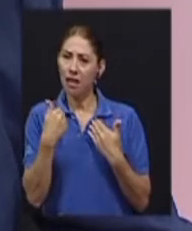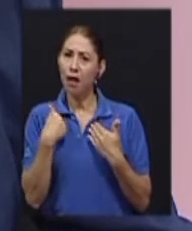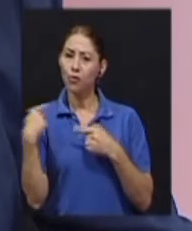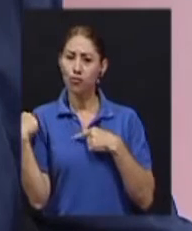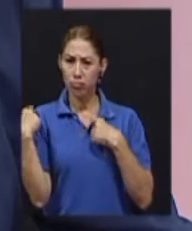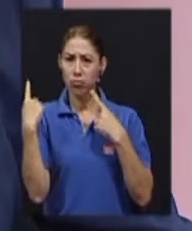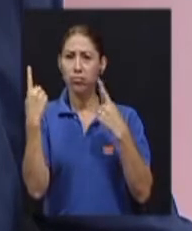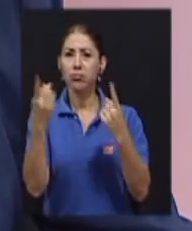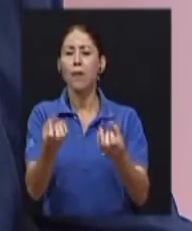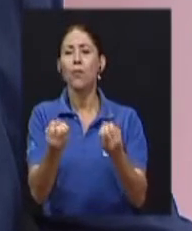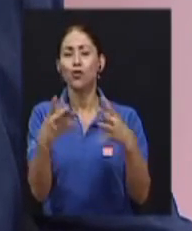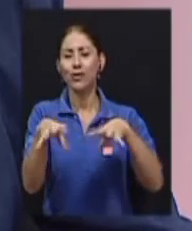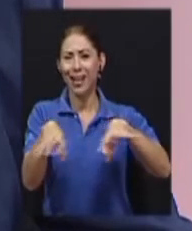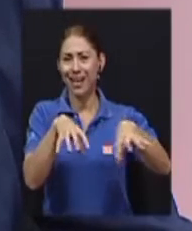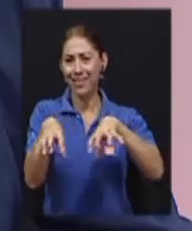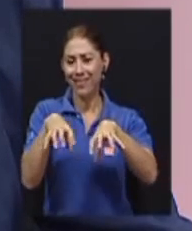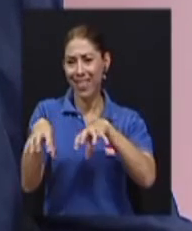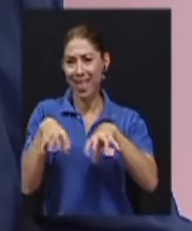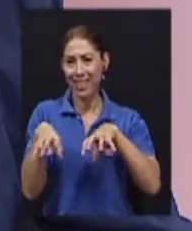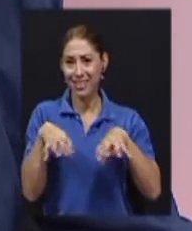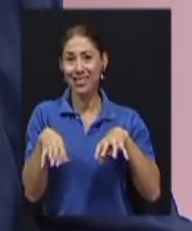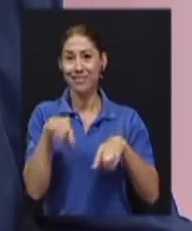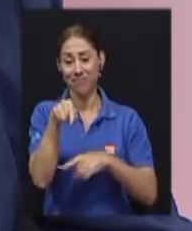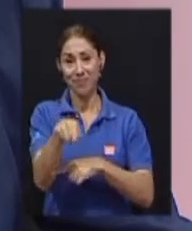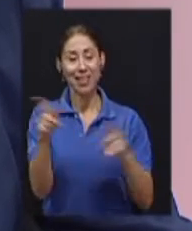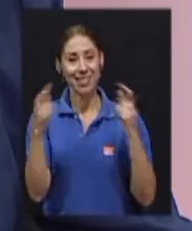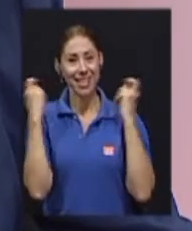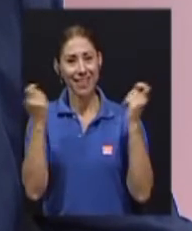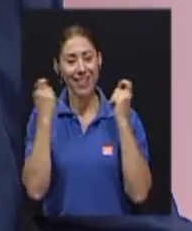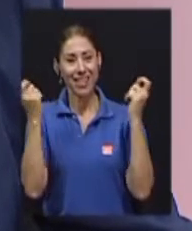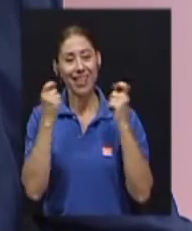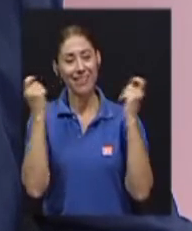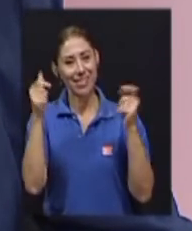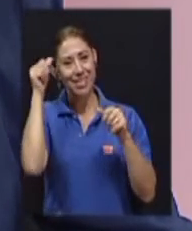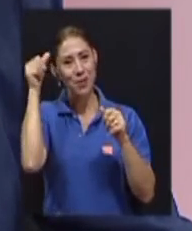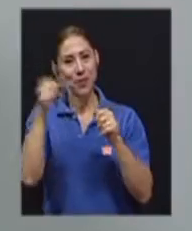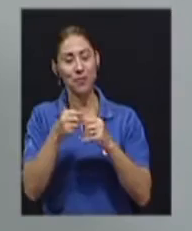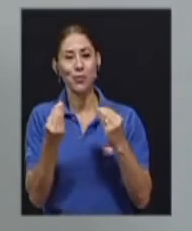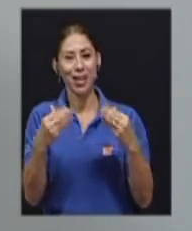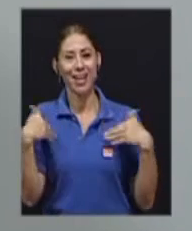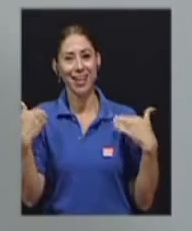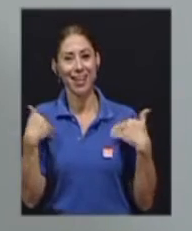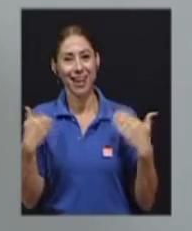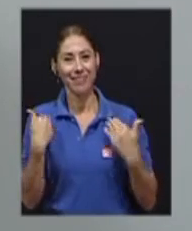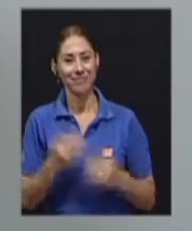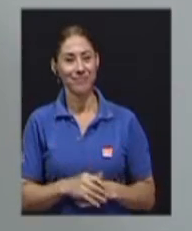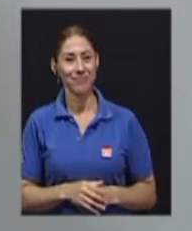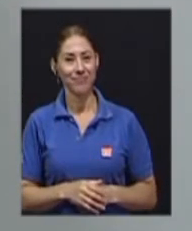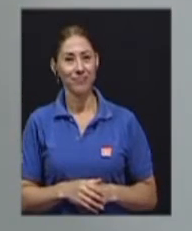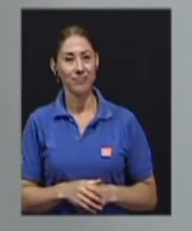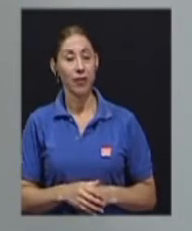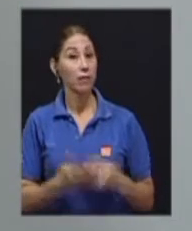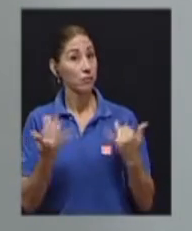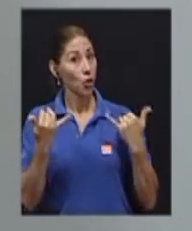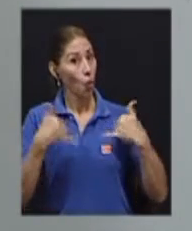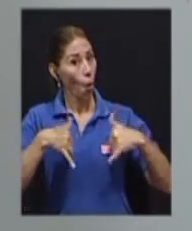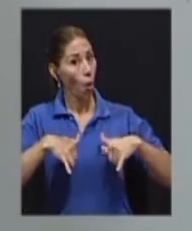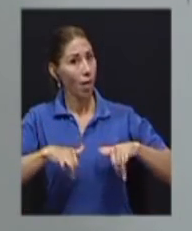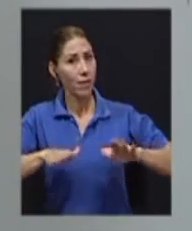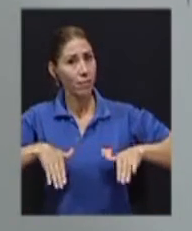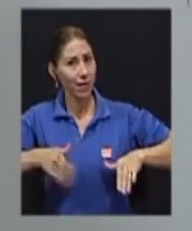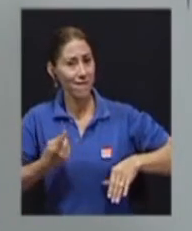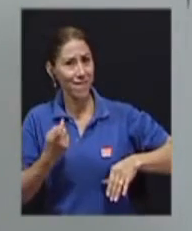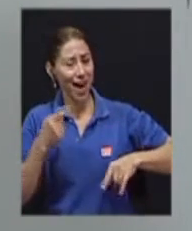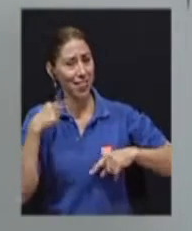de todo este Bicentenario que van a ser celebrativas y conmemorativas con mucha alegría. Aunque no estamos todavía en agosto,